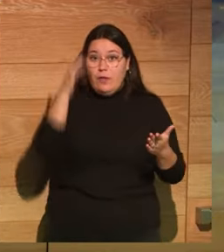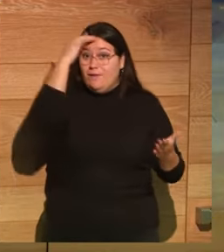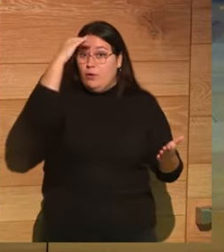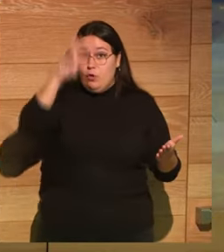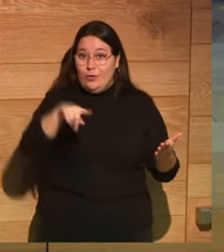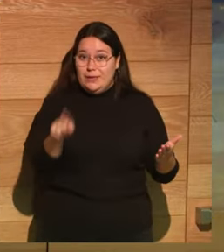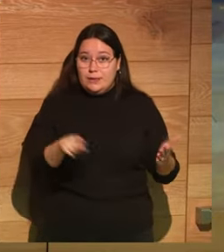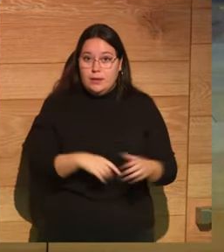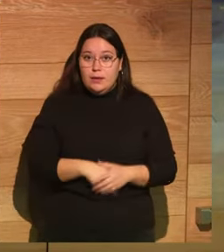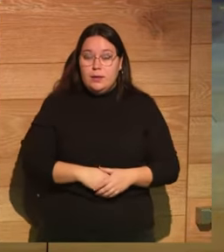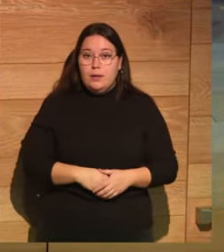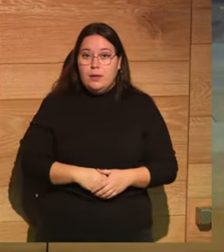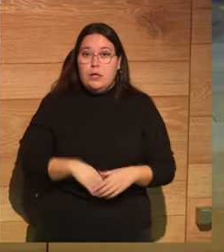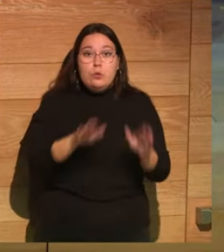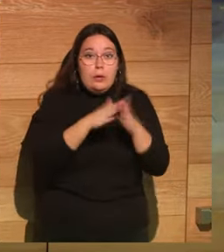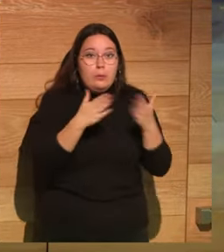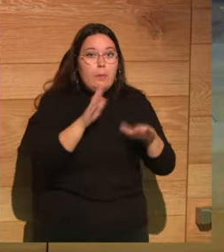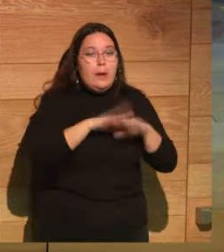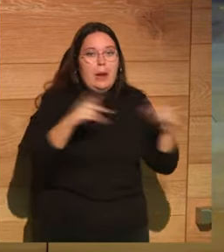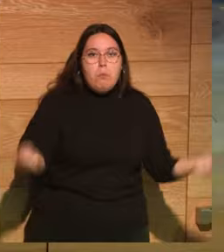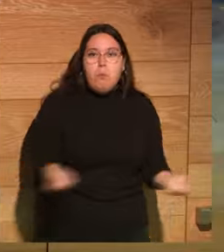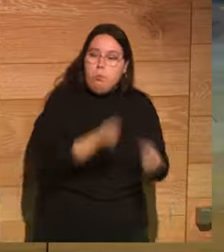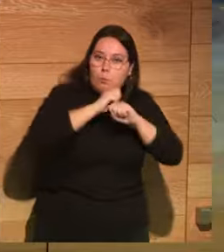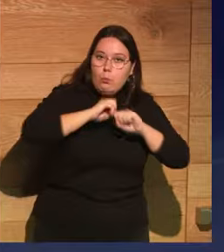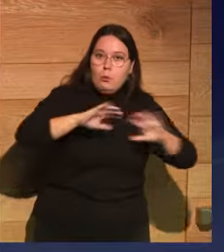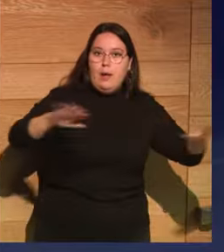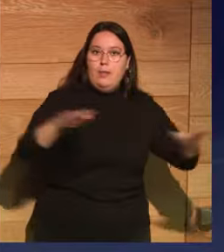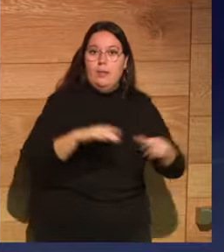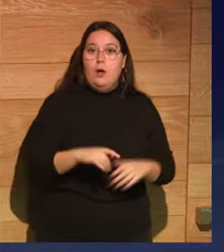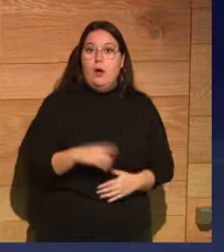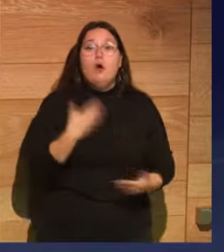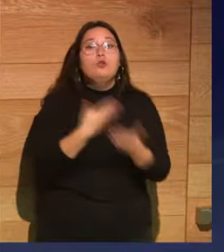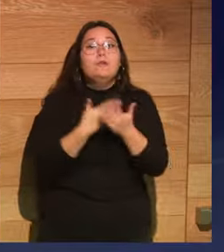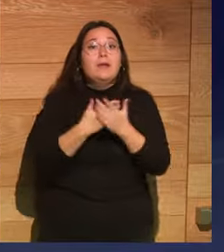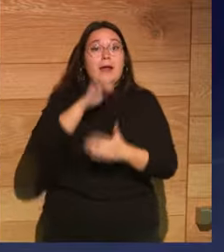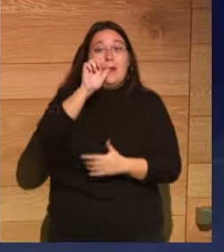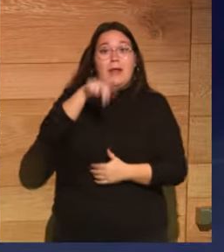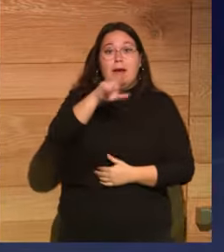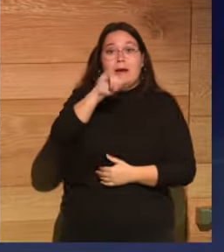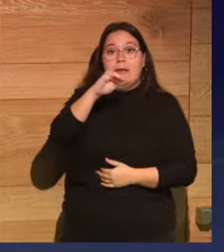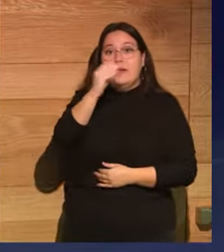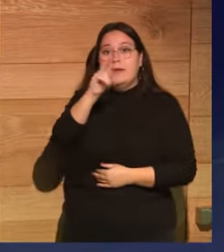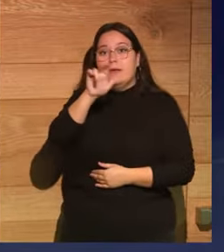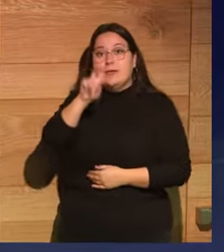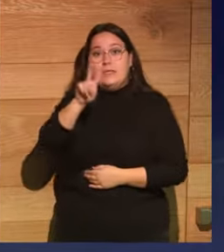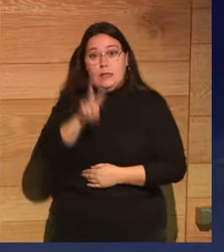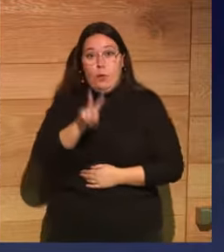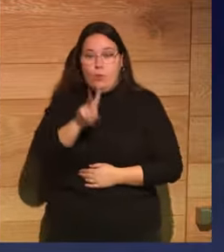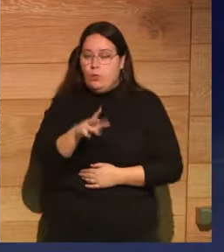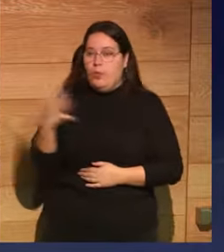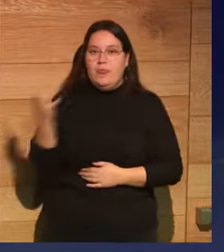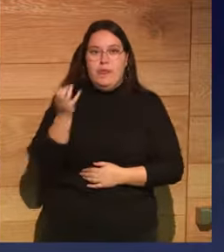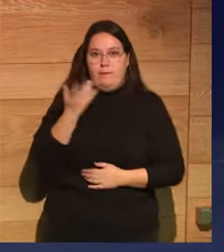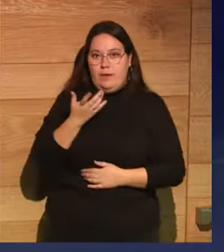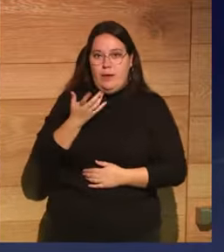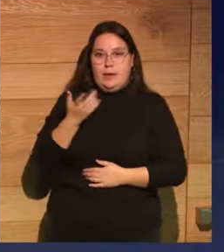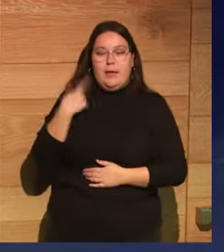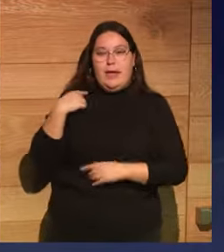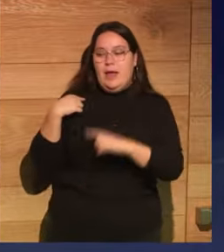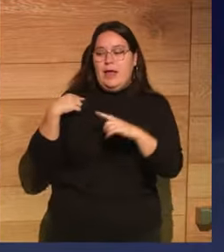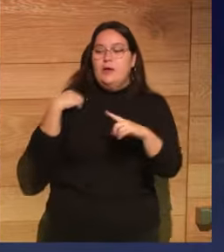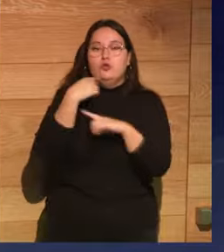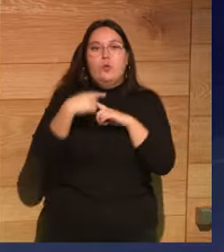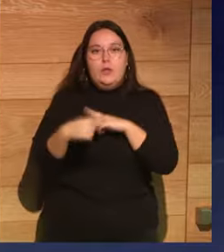ficción, era un libro de propaganda para justificar que Enrique II, el monarca Plantagenet, era el que tenía que tener ese